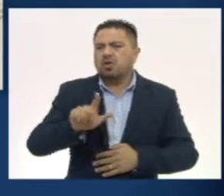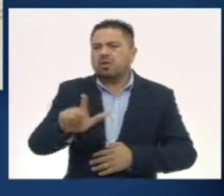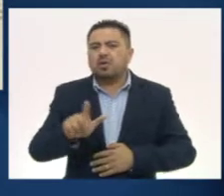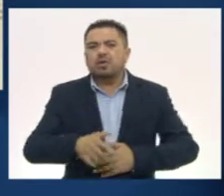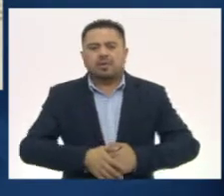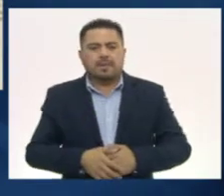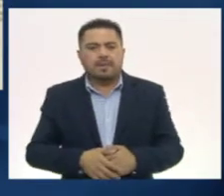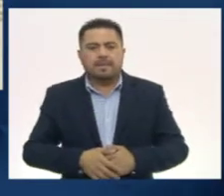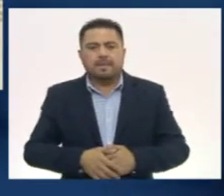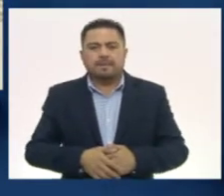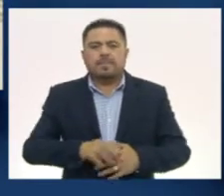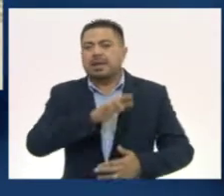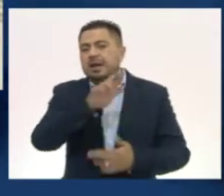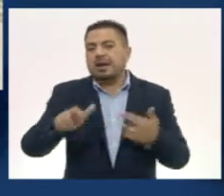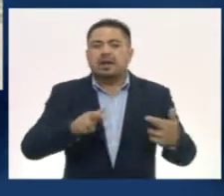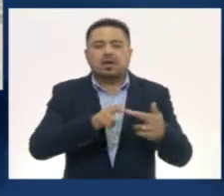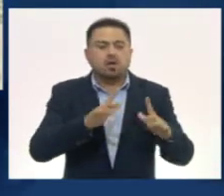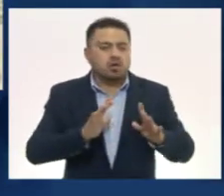Por su